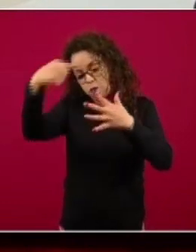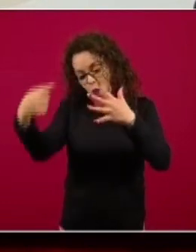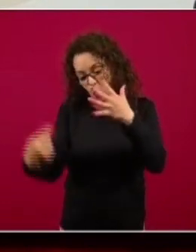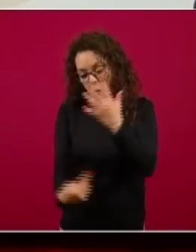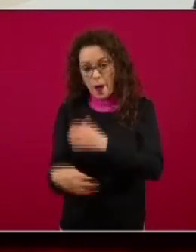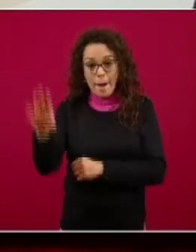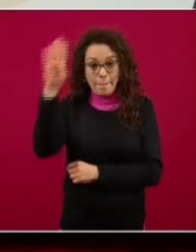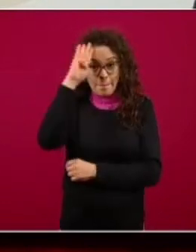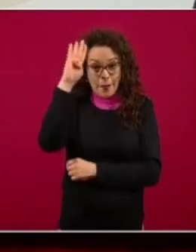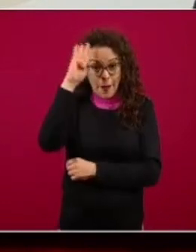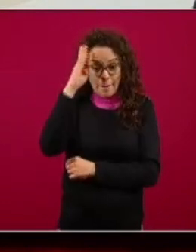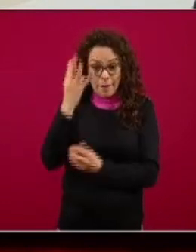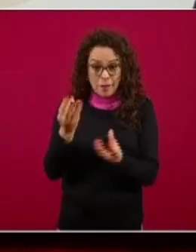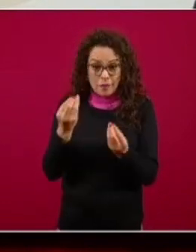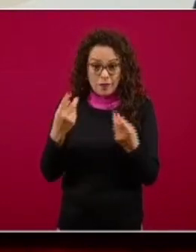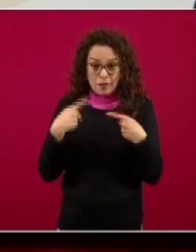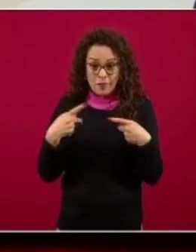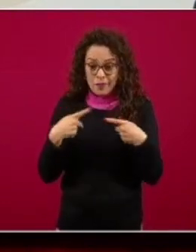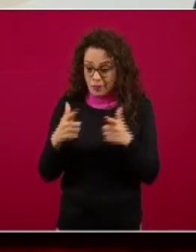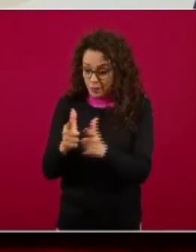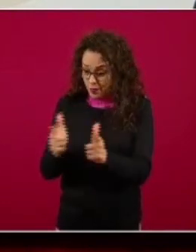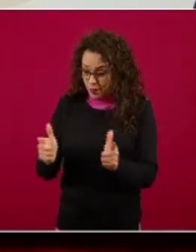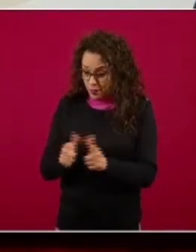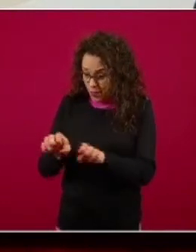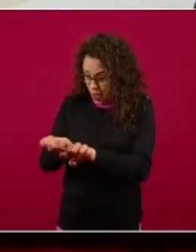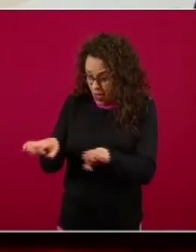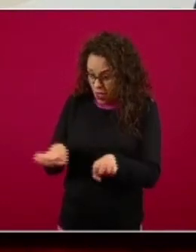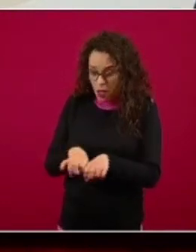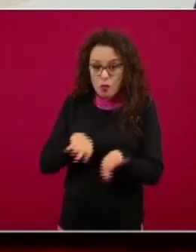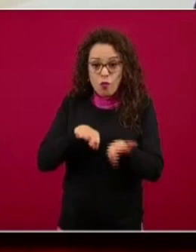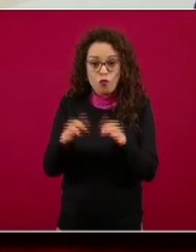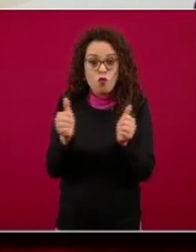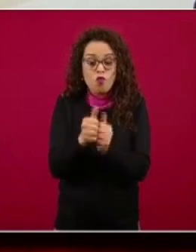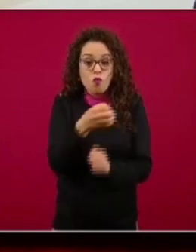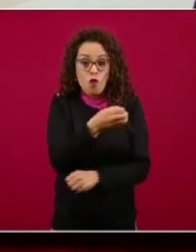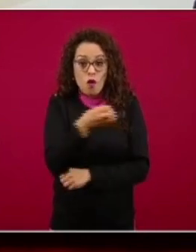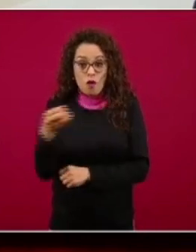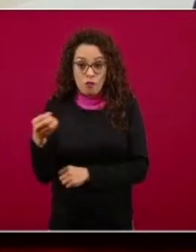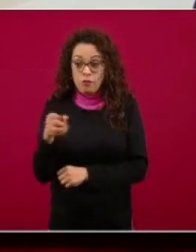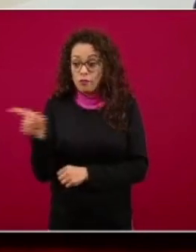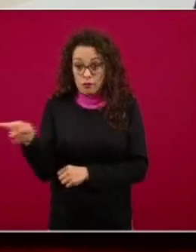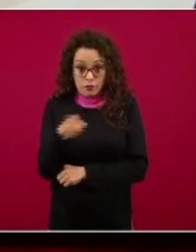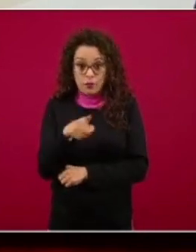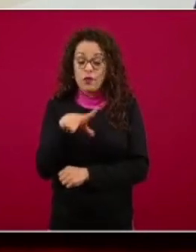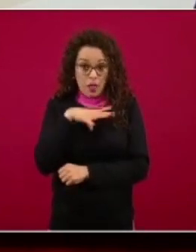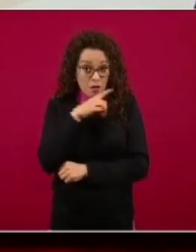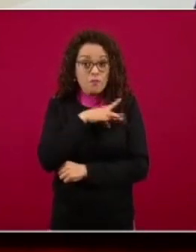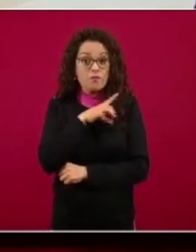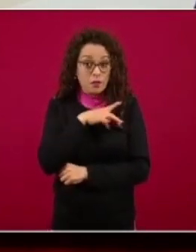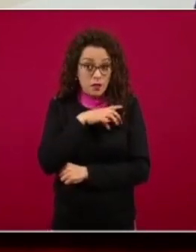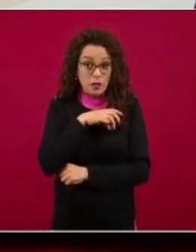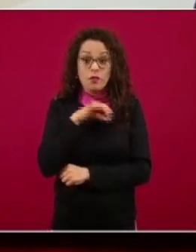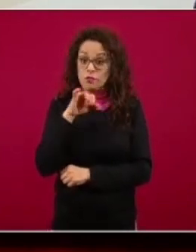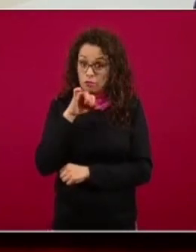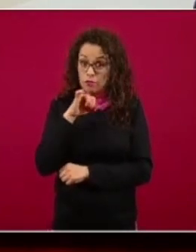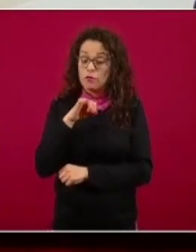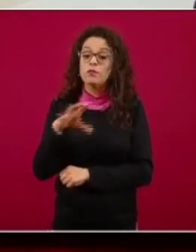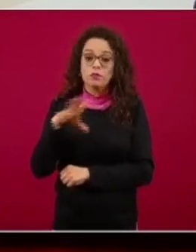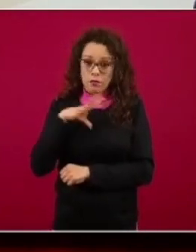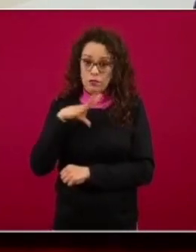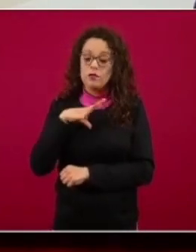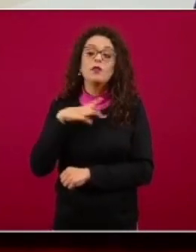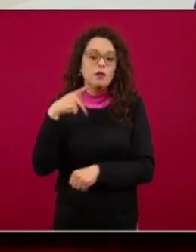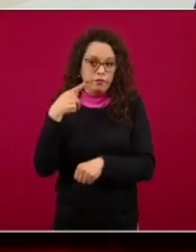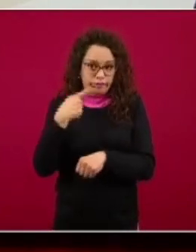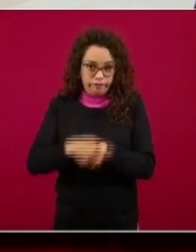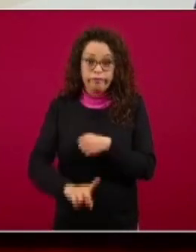tenido que trabajar de manera organizada. Por supuesto, con riesgos, con temores, con muchas horas de trabajo